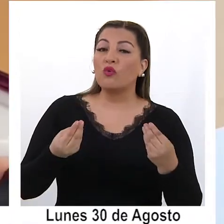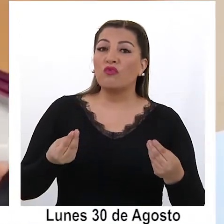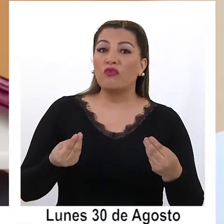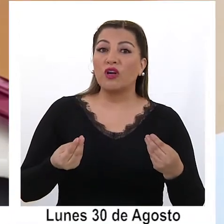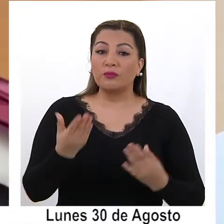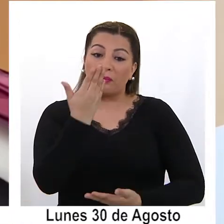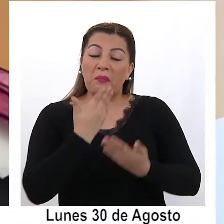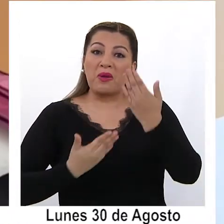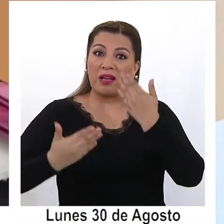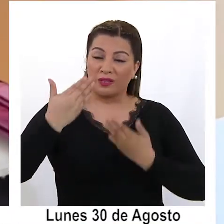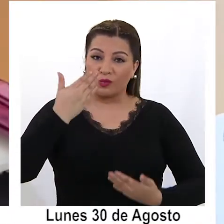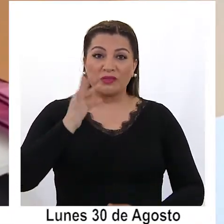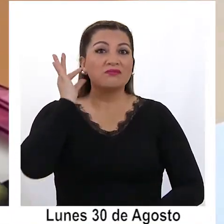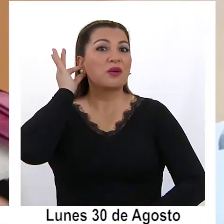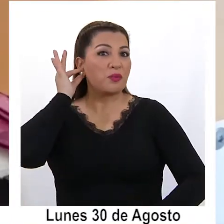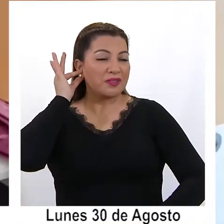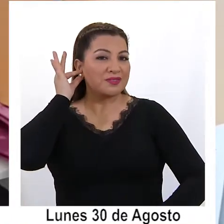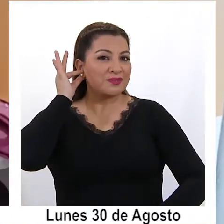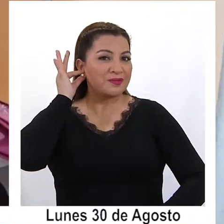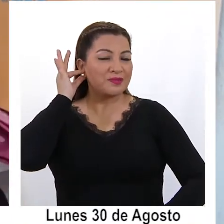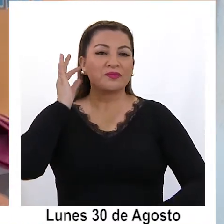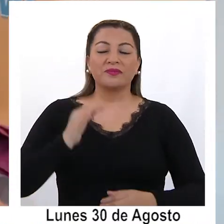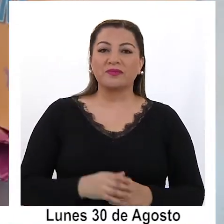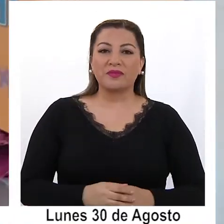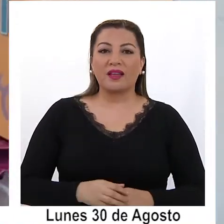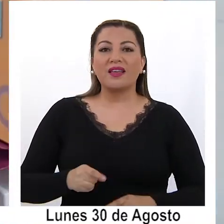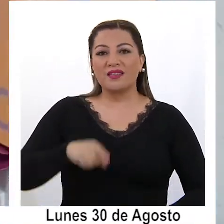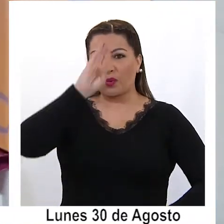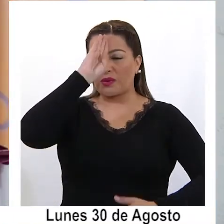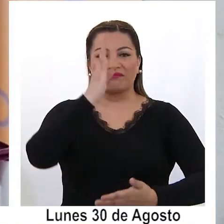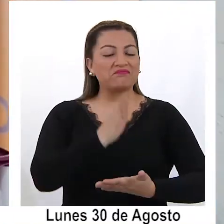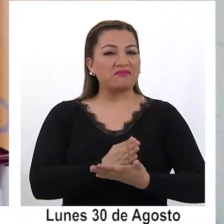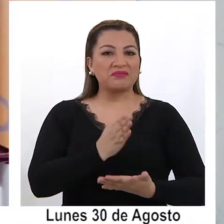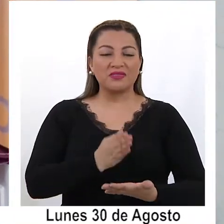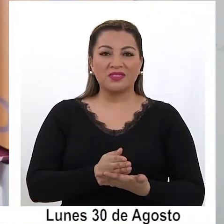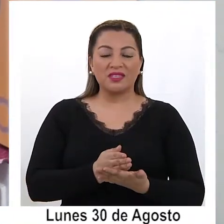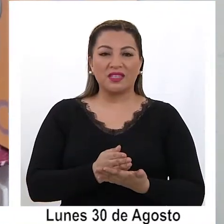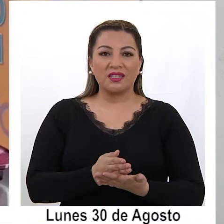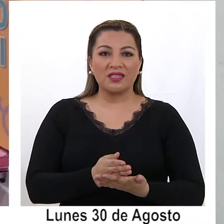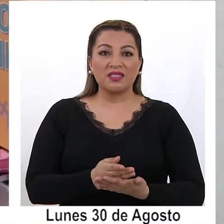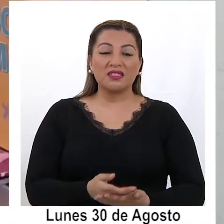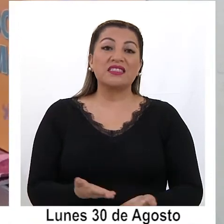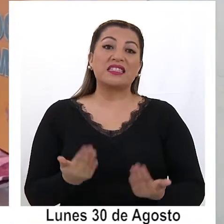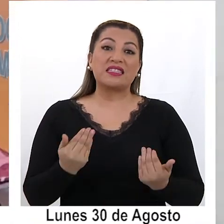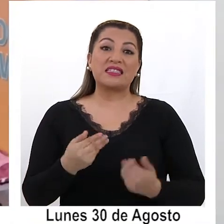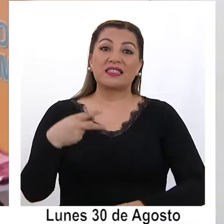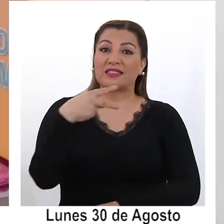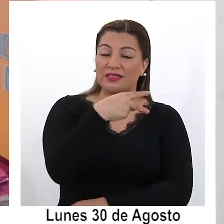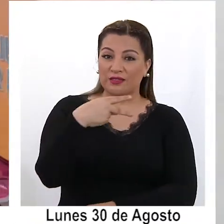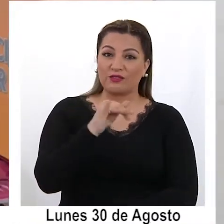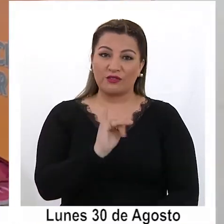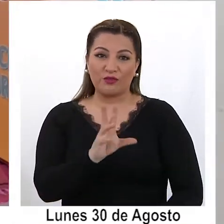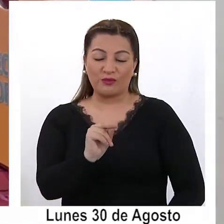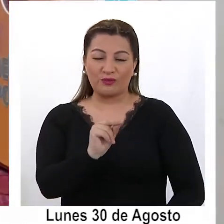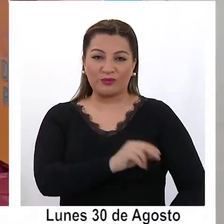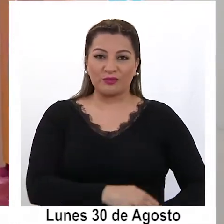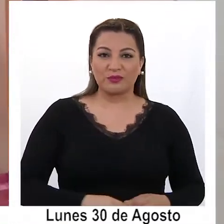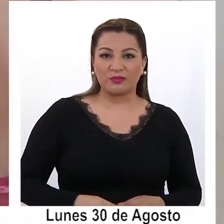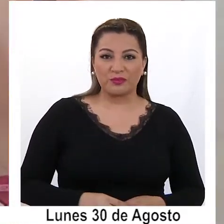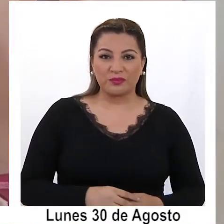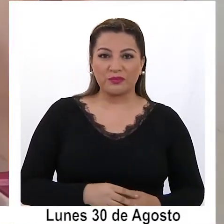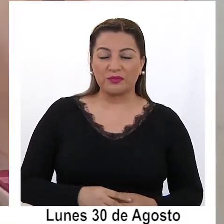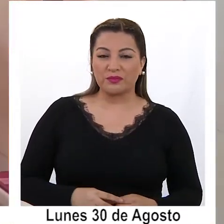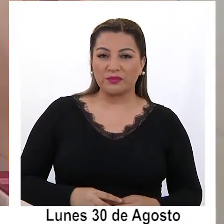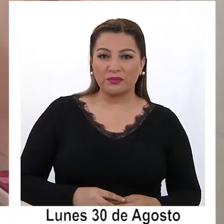dispositivo es un buen método anticonceptivo que le permite a la mujer tomar la decisión al momento de la